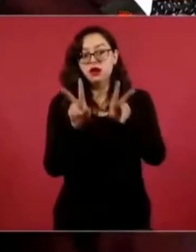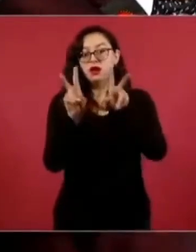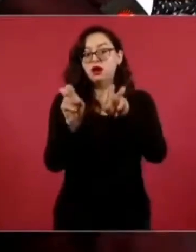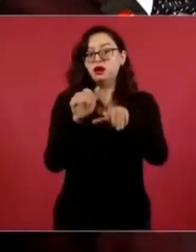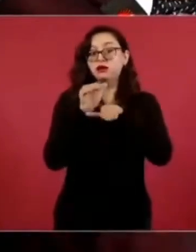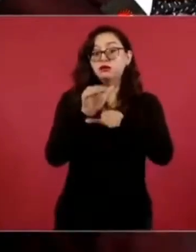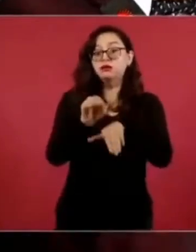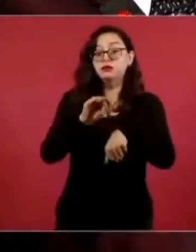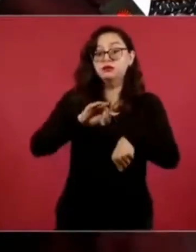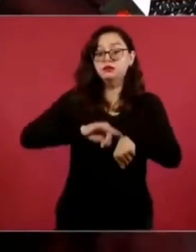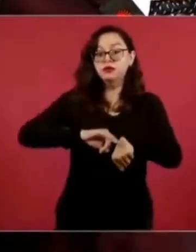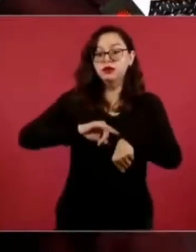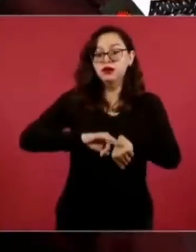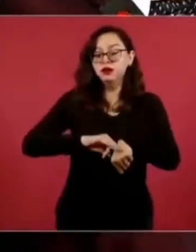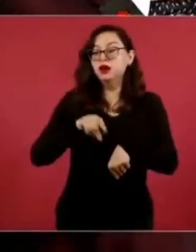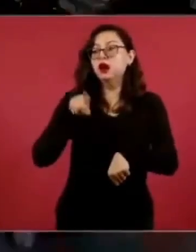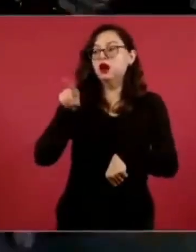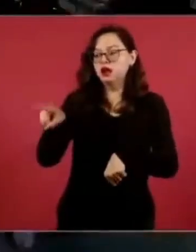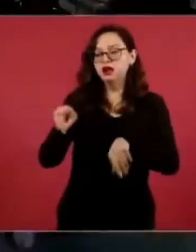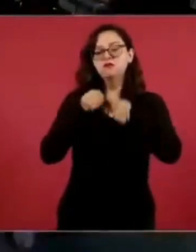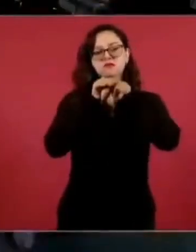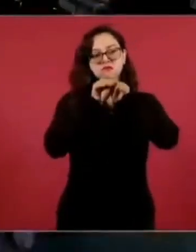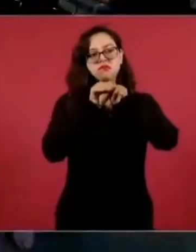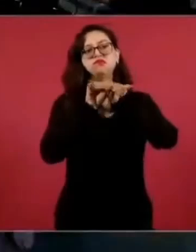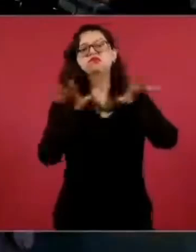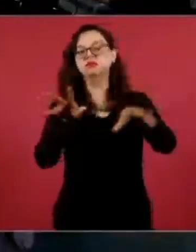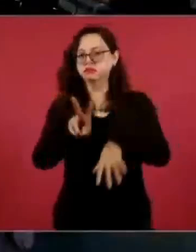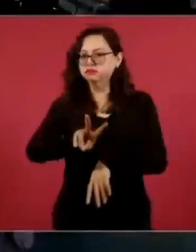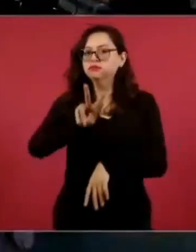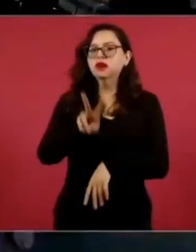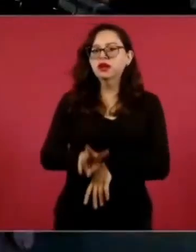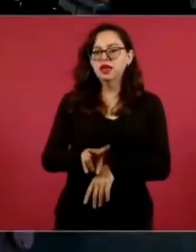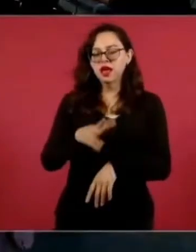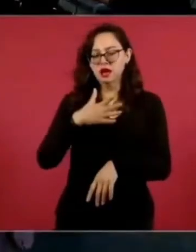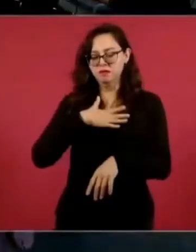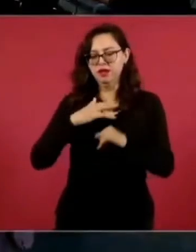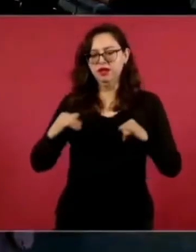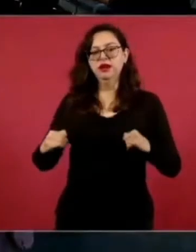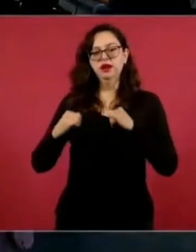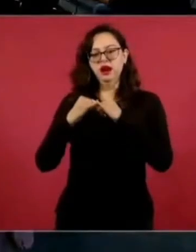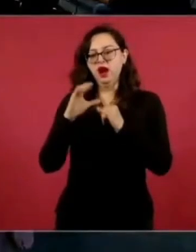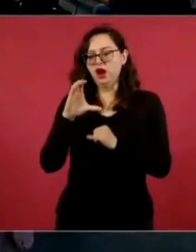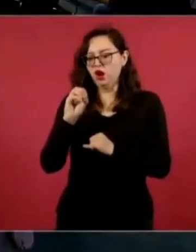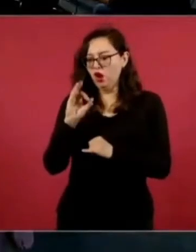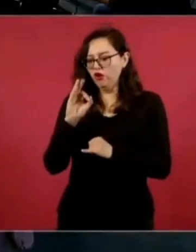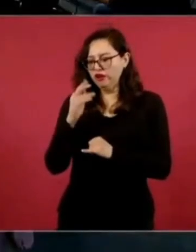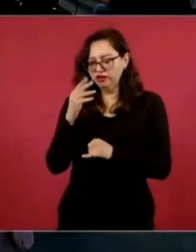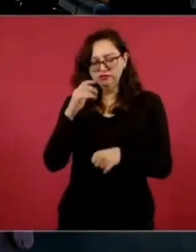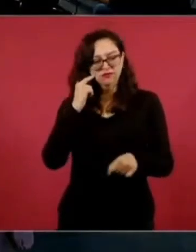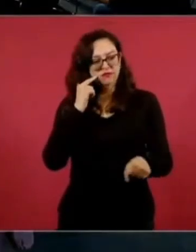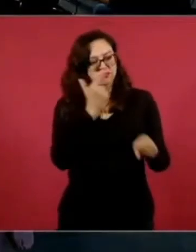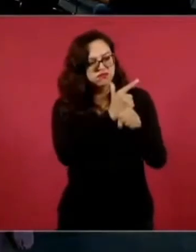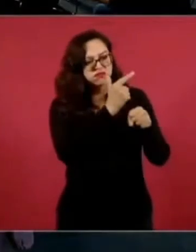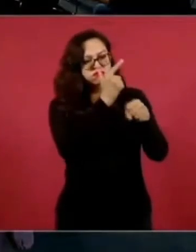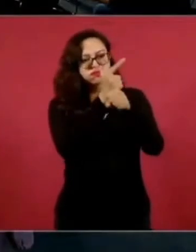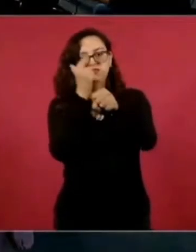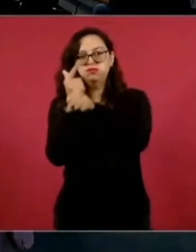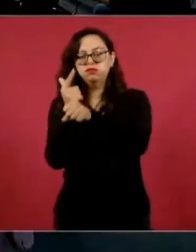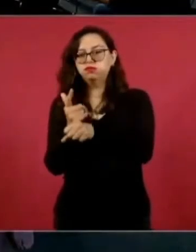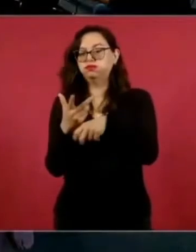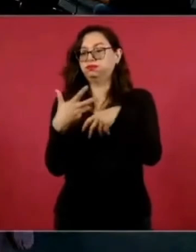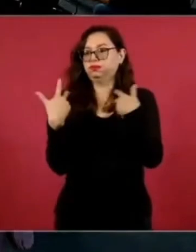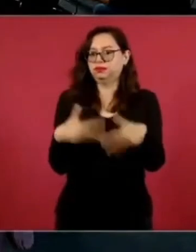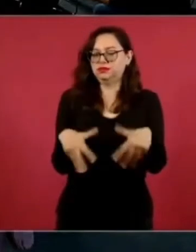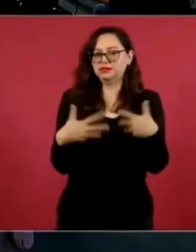saca un boletín de prensa en el que él mismo dice está pasando esto en mi institución, en mi institución que es tan delicada que